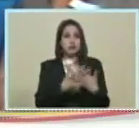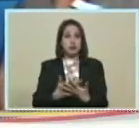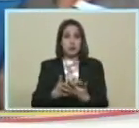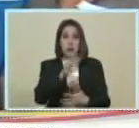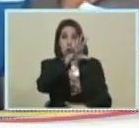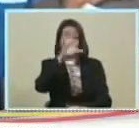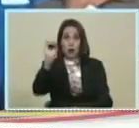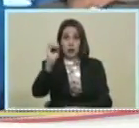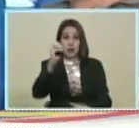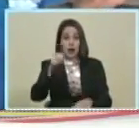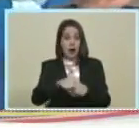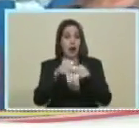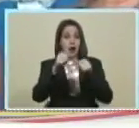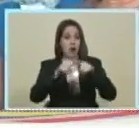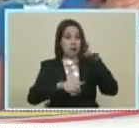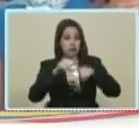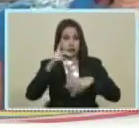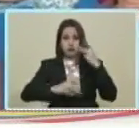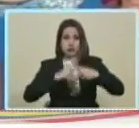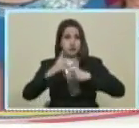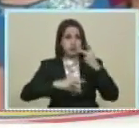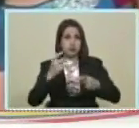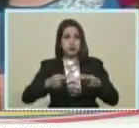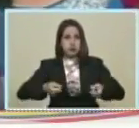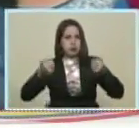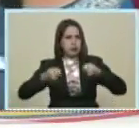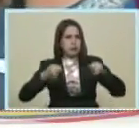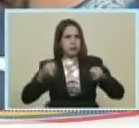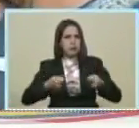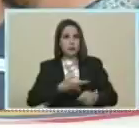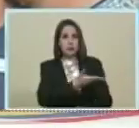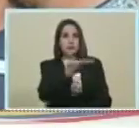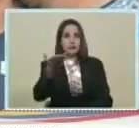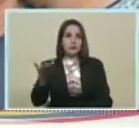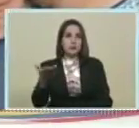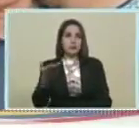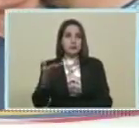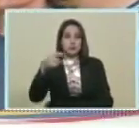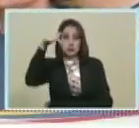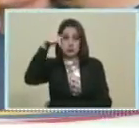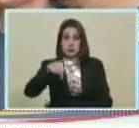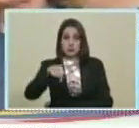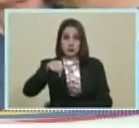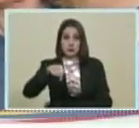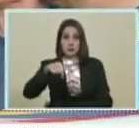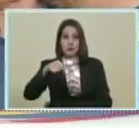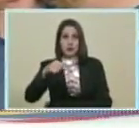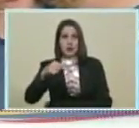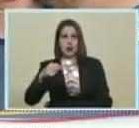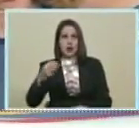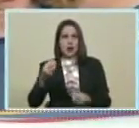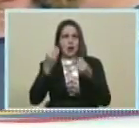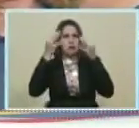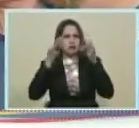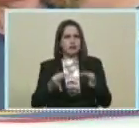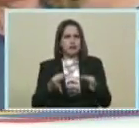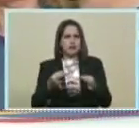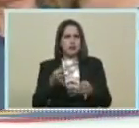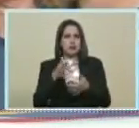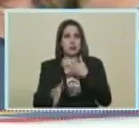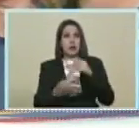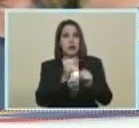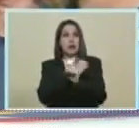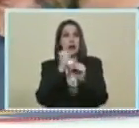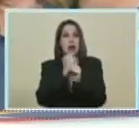rubros De nuestra canasta Básica Estratégico Aquí presidente Nicolás Maduro Se está concretando Ese trabajo